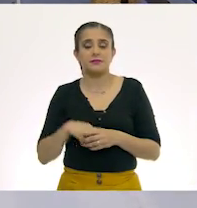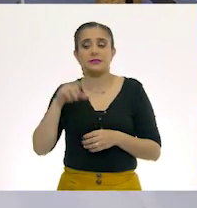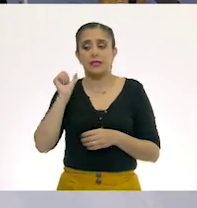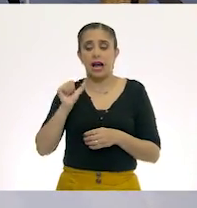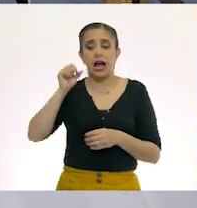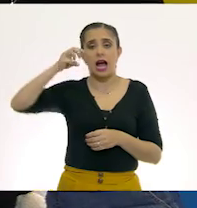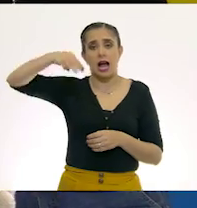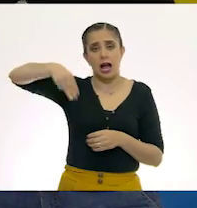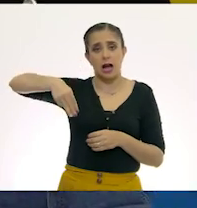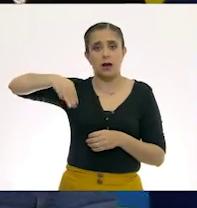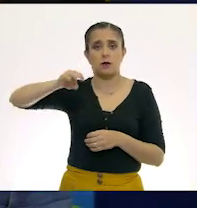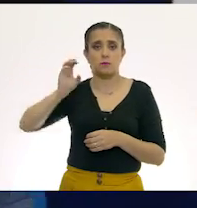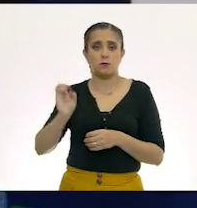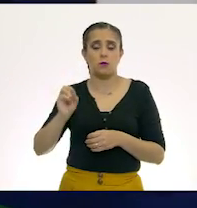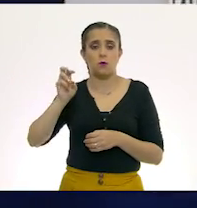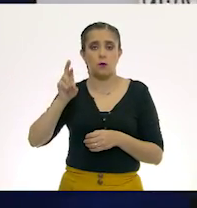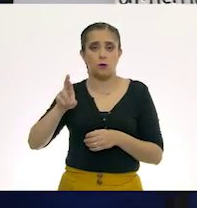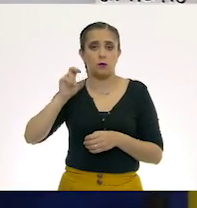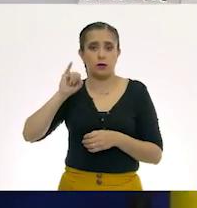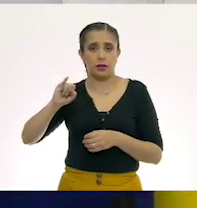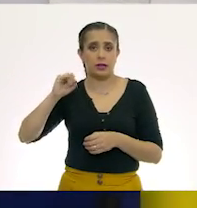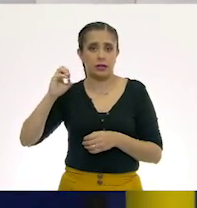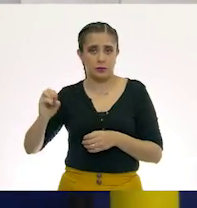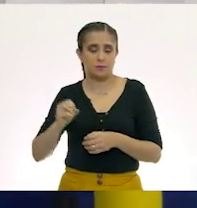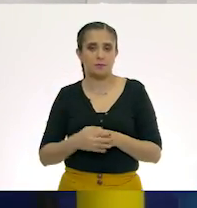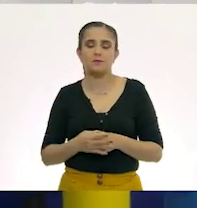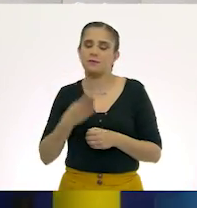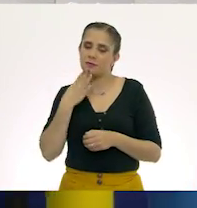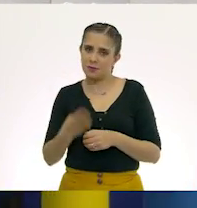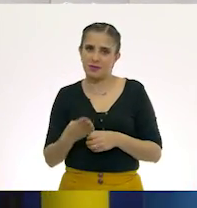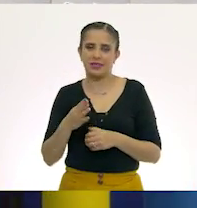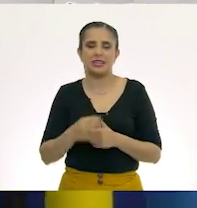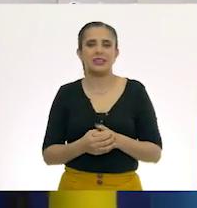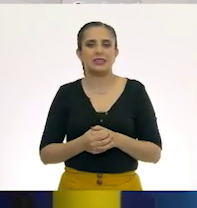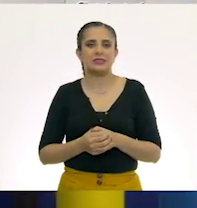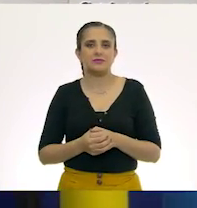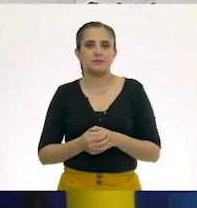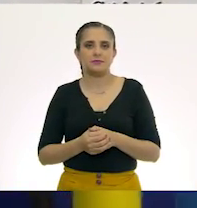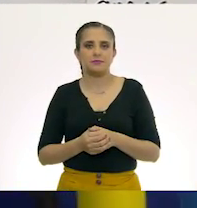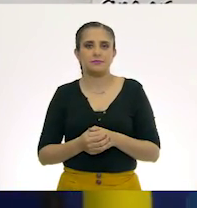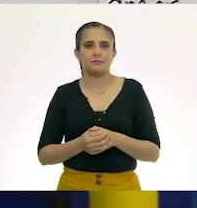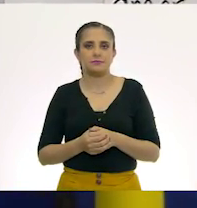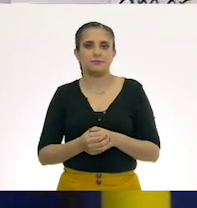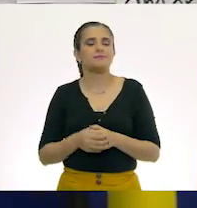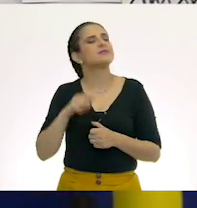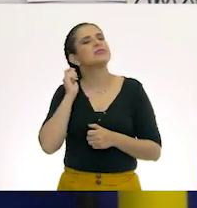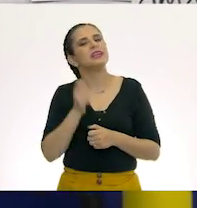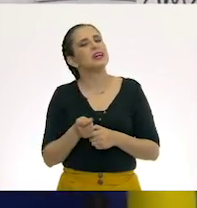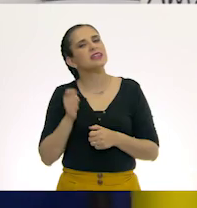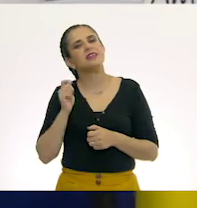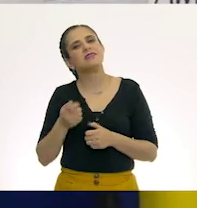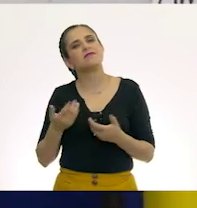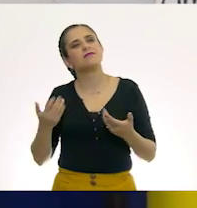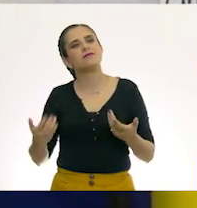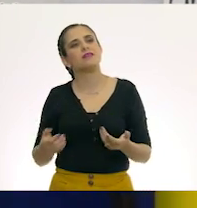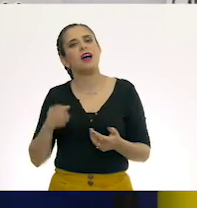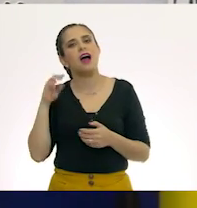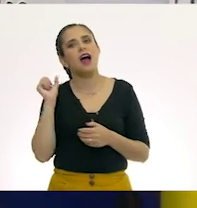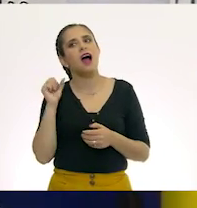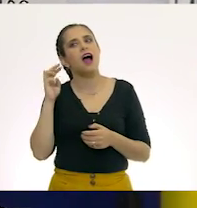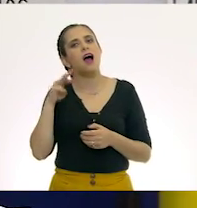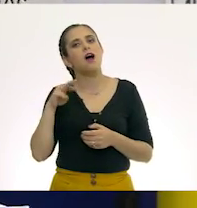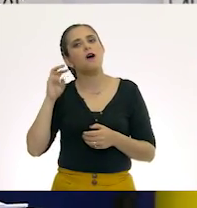Amorío. ¿Sí? Muy bien. Ah, ¿qué será si como alguien